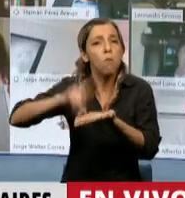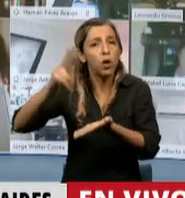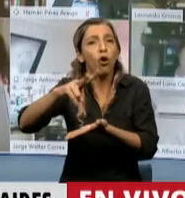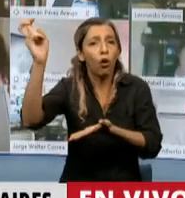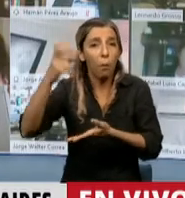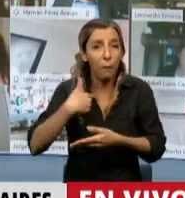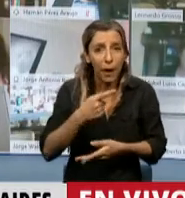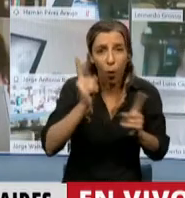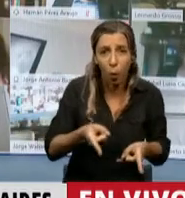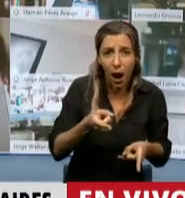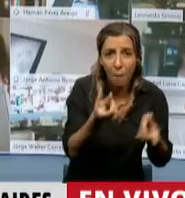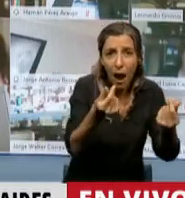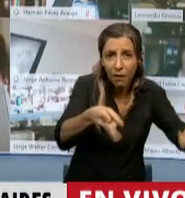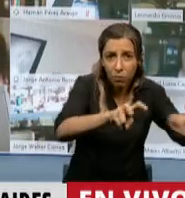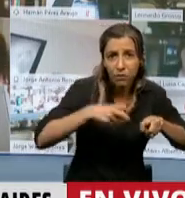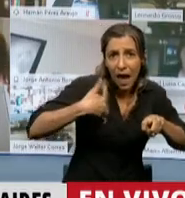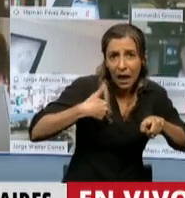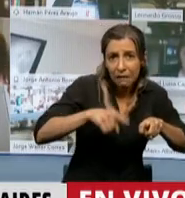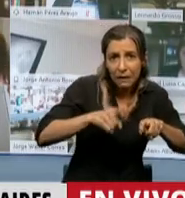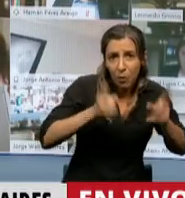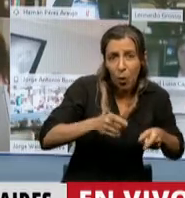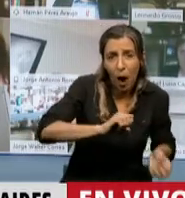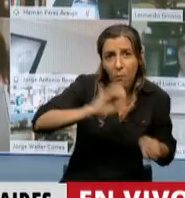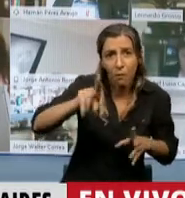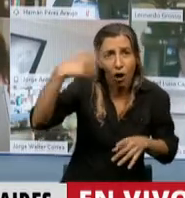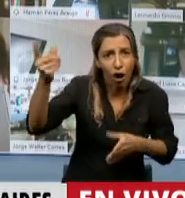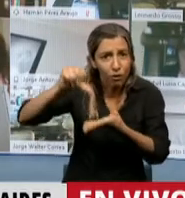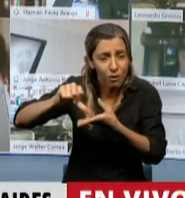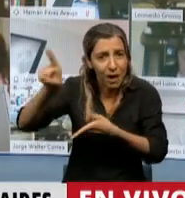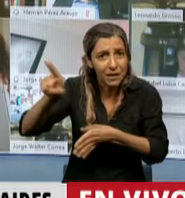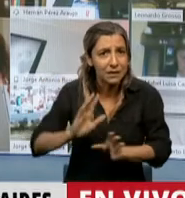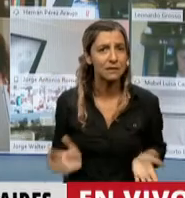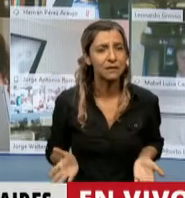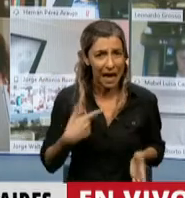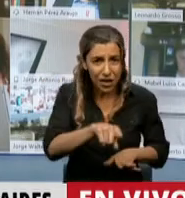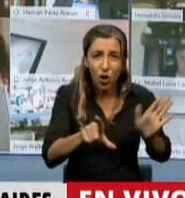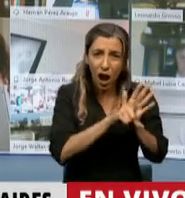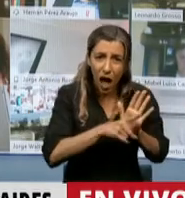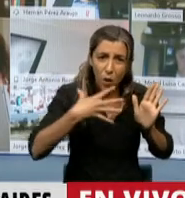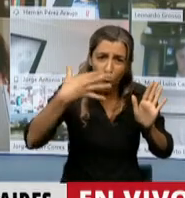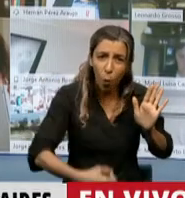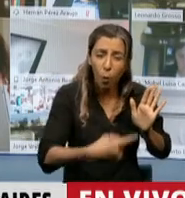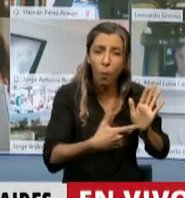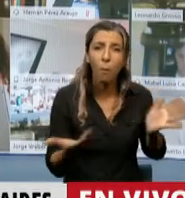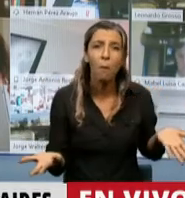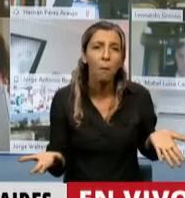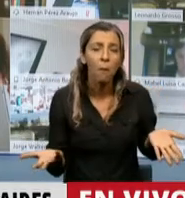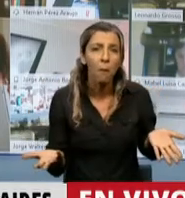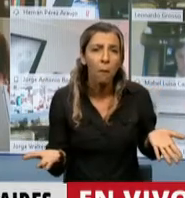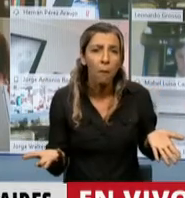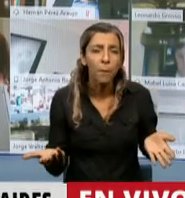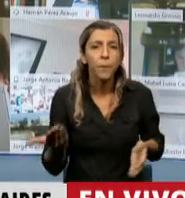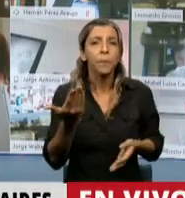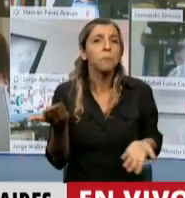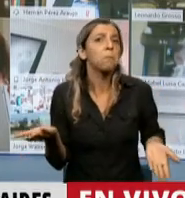El problema es la fuga. Y entonces, ¿por qué se va a reconocer, por ejemplo, como legal, el préstamo que el Fondo